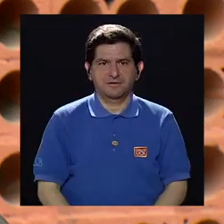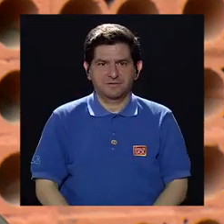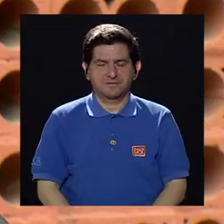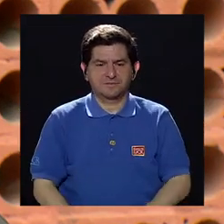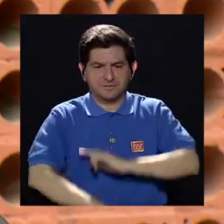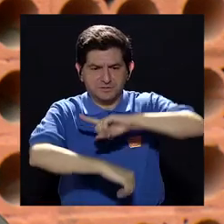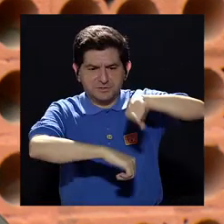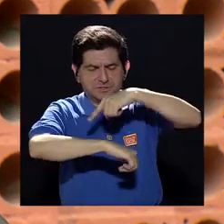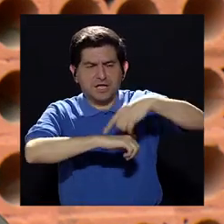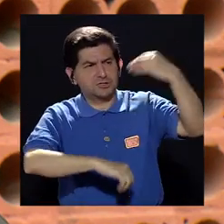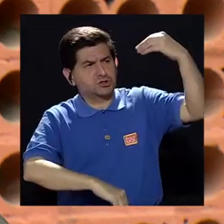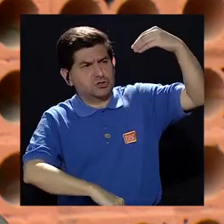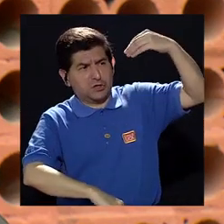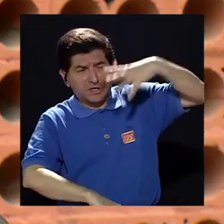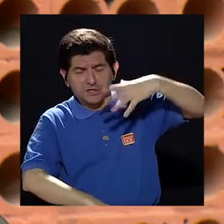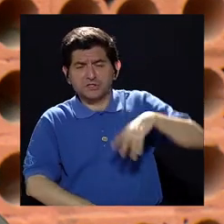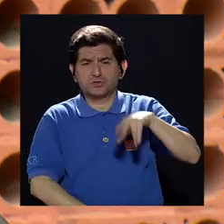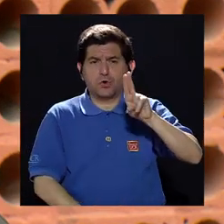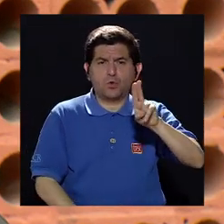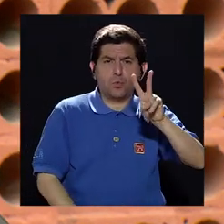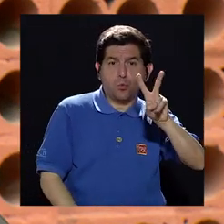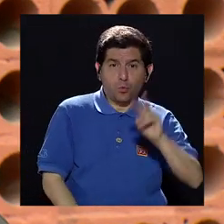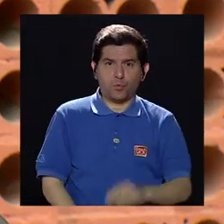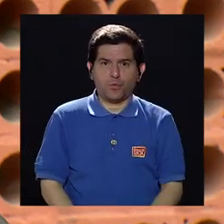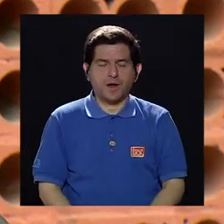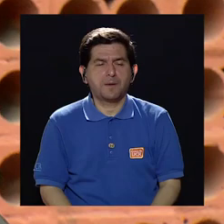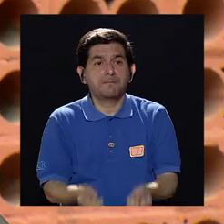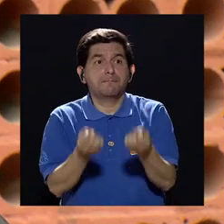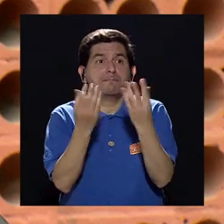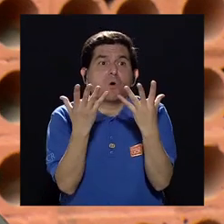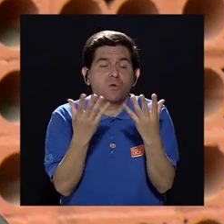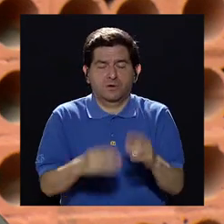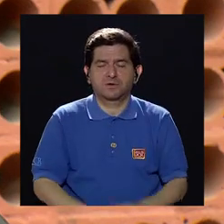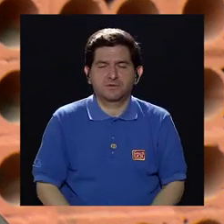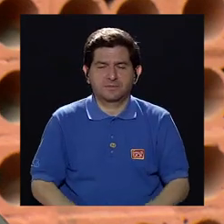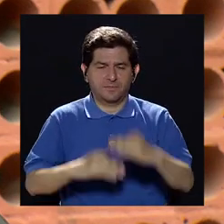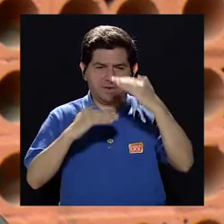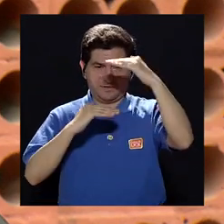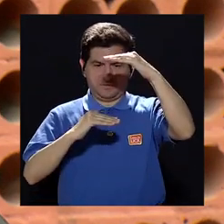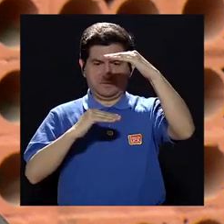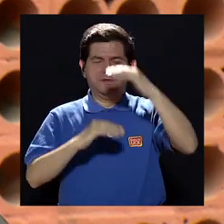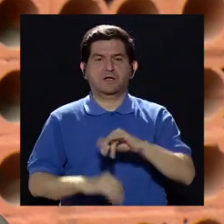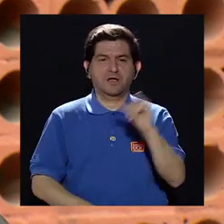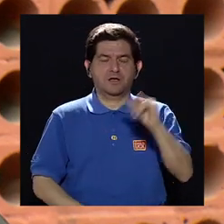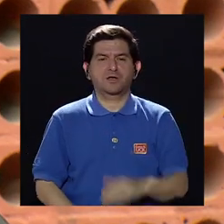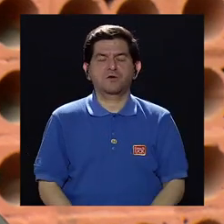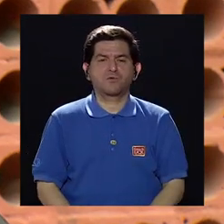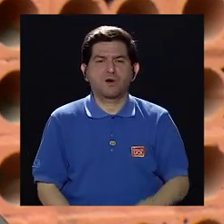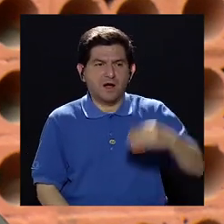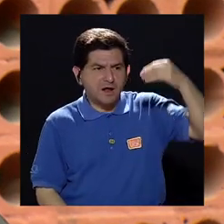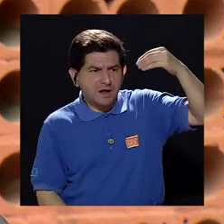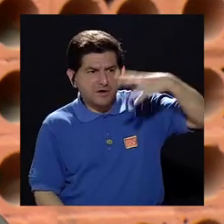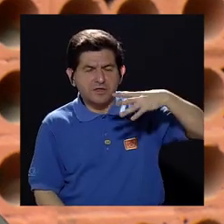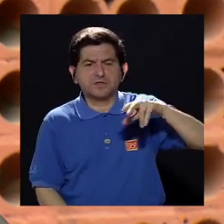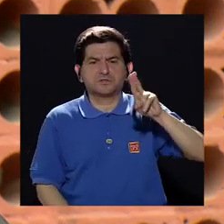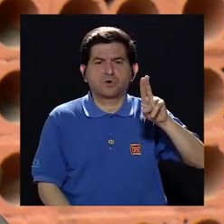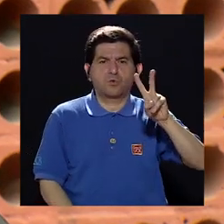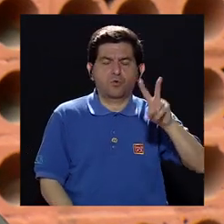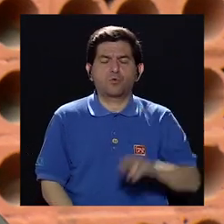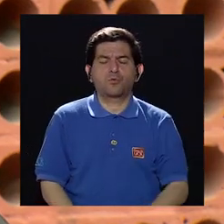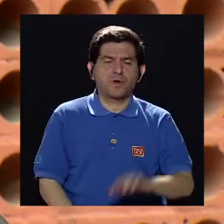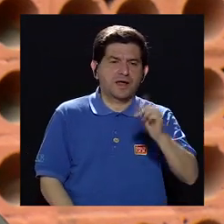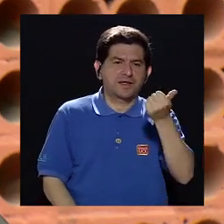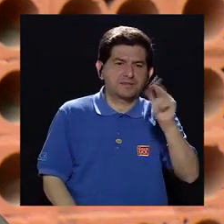donde las horas de sol y de radiación ultravioleta son amplias y donde también tenemos niveles de radiación ultravioleta de